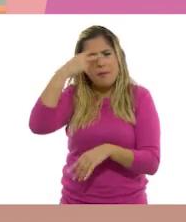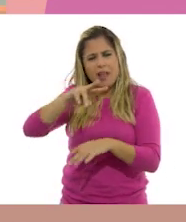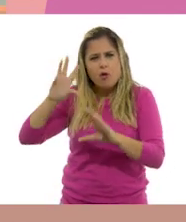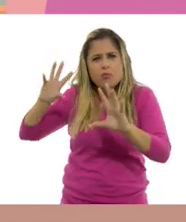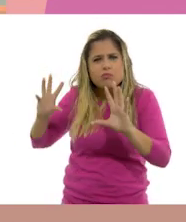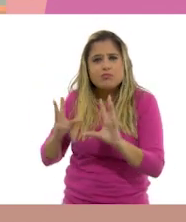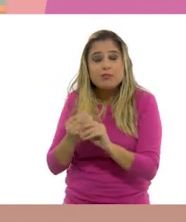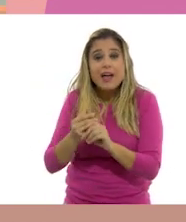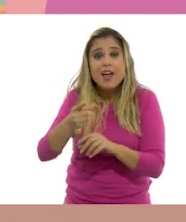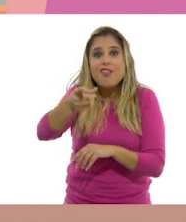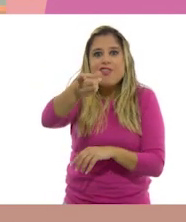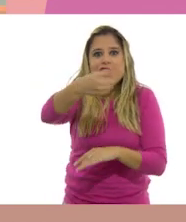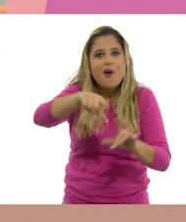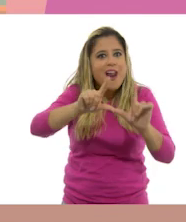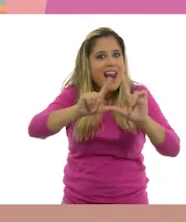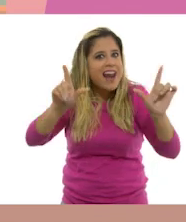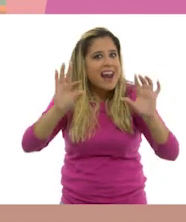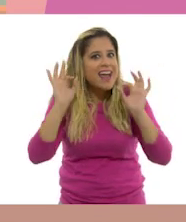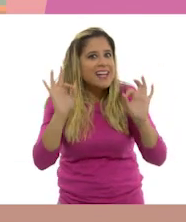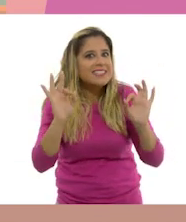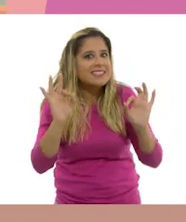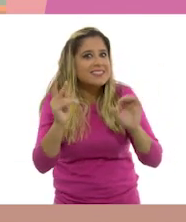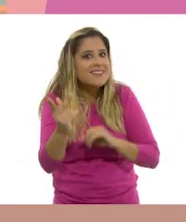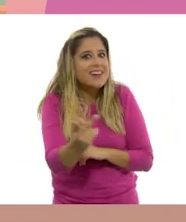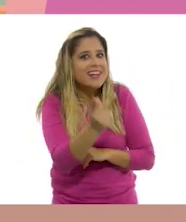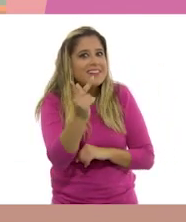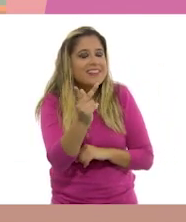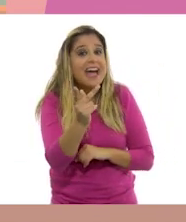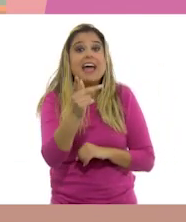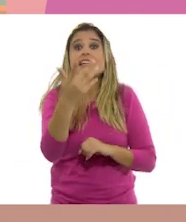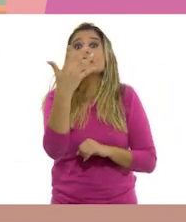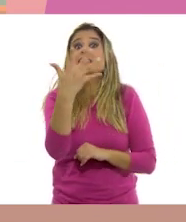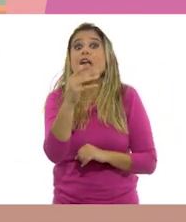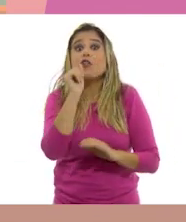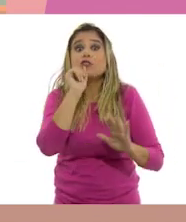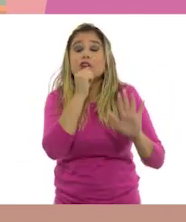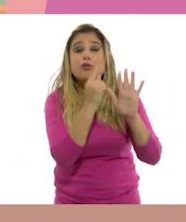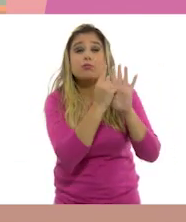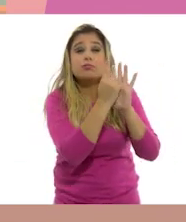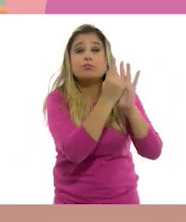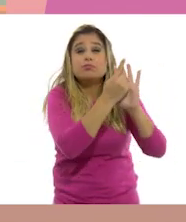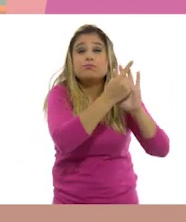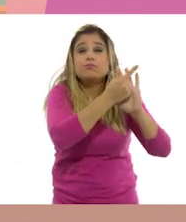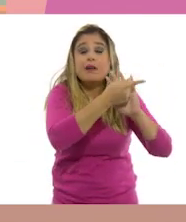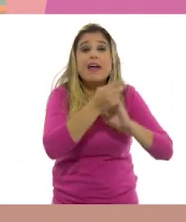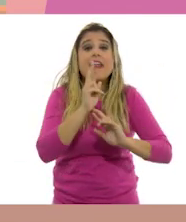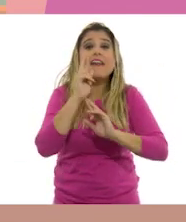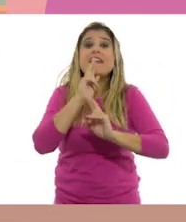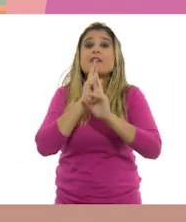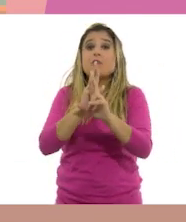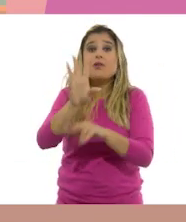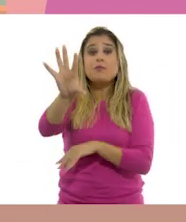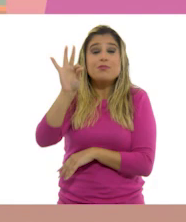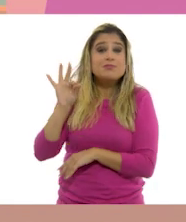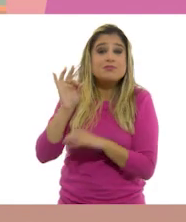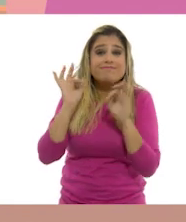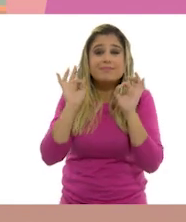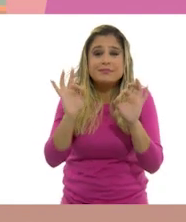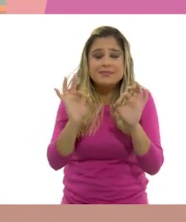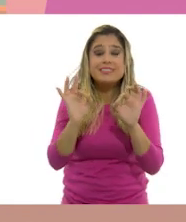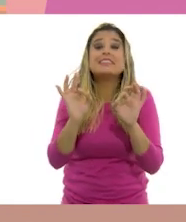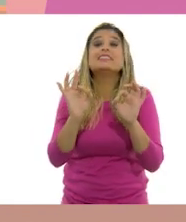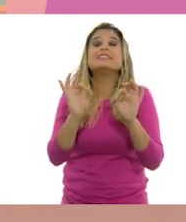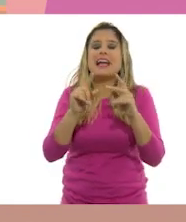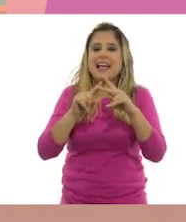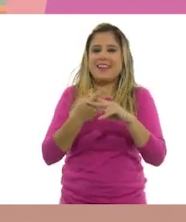¿Están listos y listas? ¡Sí! Tendrán cinco segundos para elegir la respuesta correcta. ¡Comencemos!